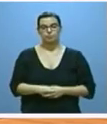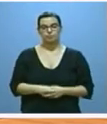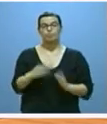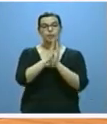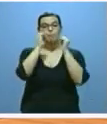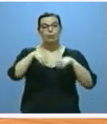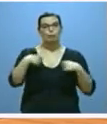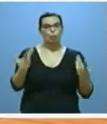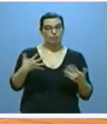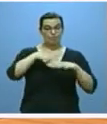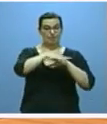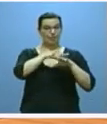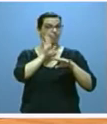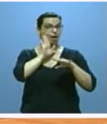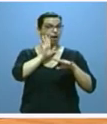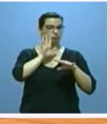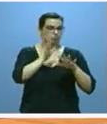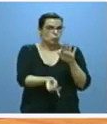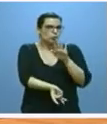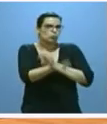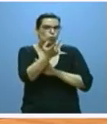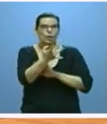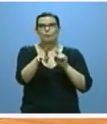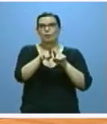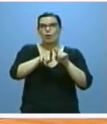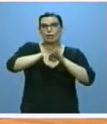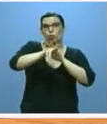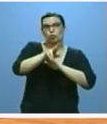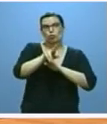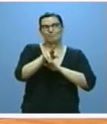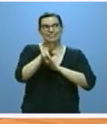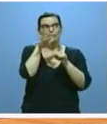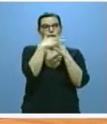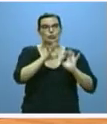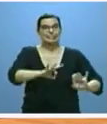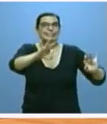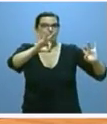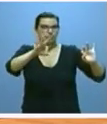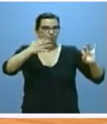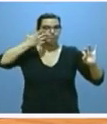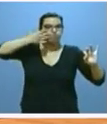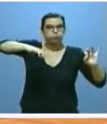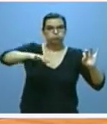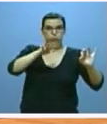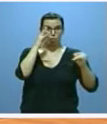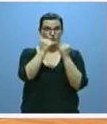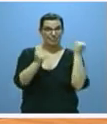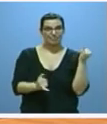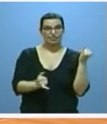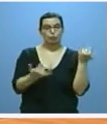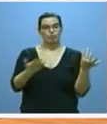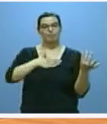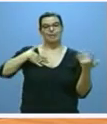es transformar esa red que surgió como una herramienta coyuntural extraordinaria, podríamos decir, con motivo de la crisis,